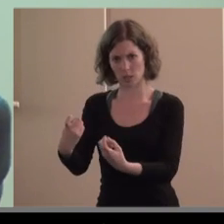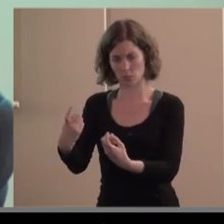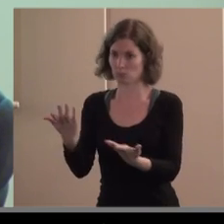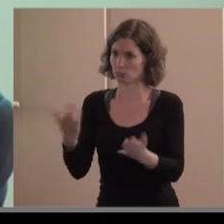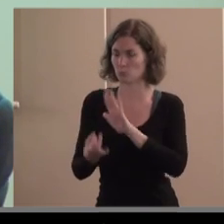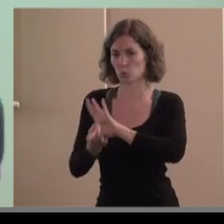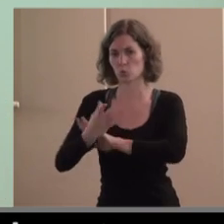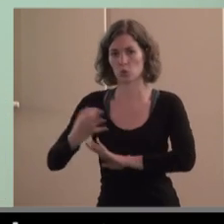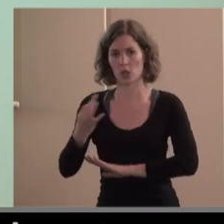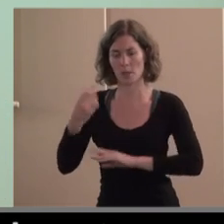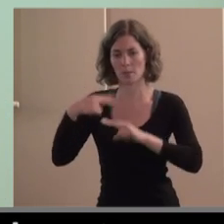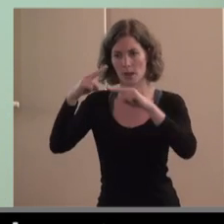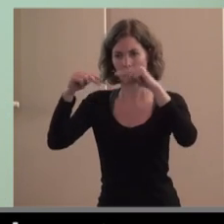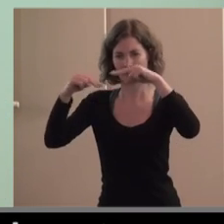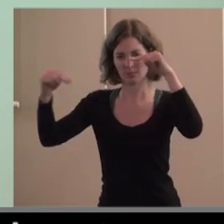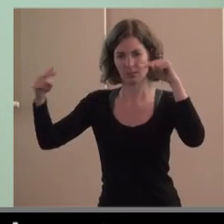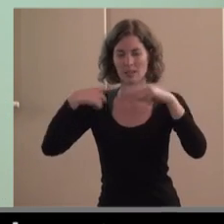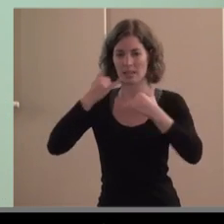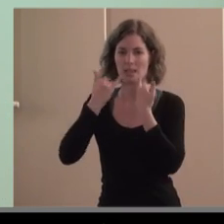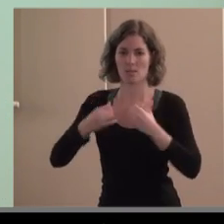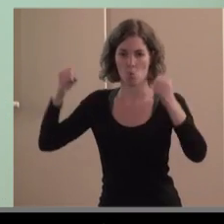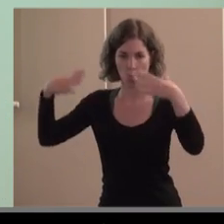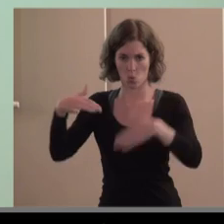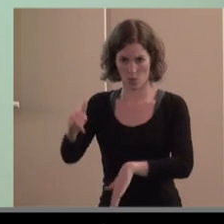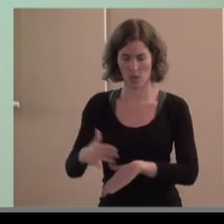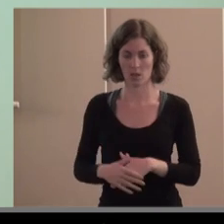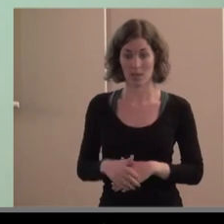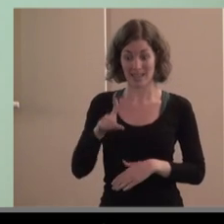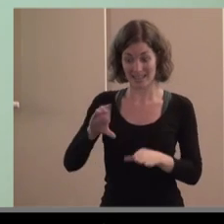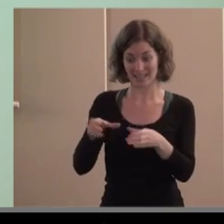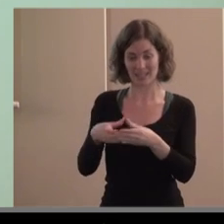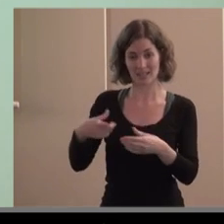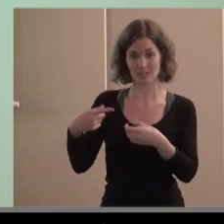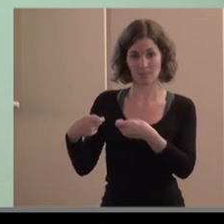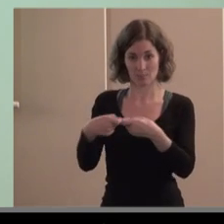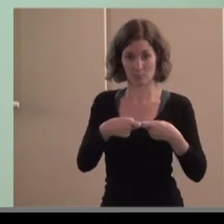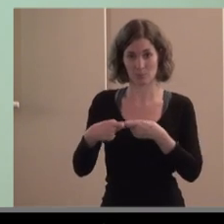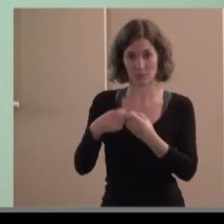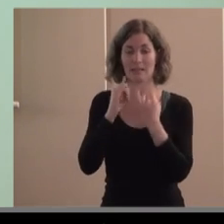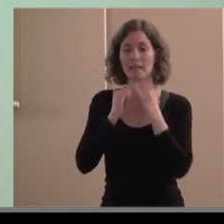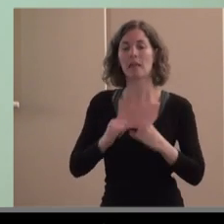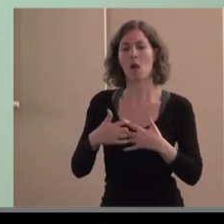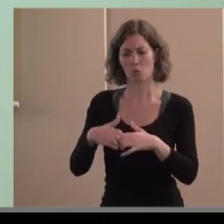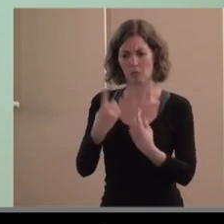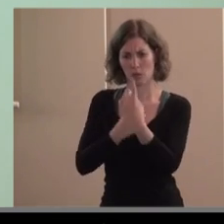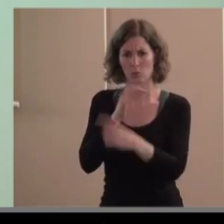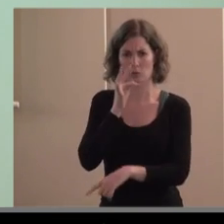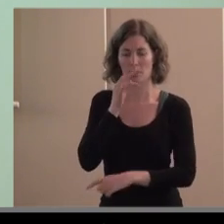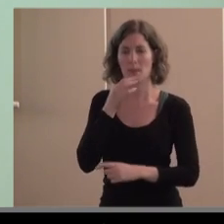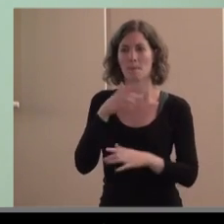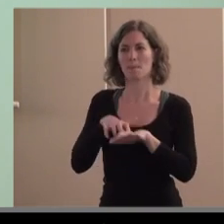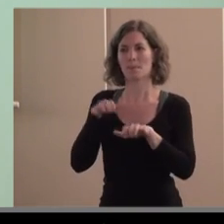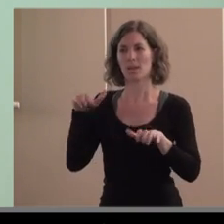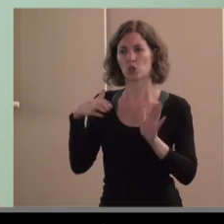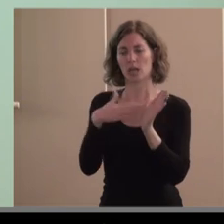esas cooperativas eléctricas todavía todavía funcionan algunas la mayoría están en la comunidad valenciana la más importante está en